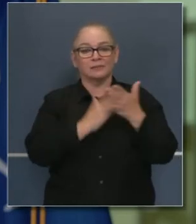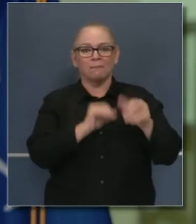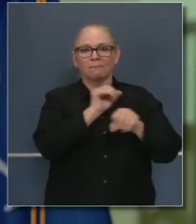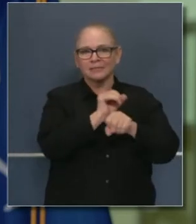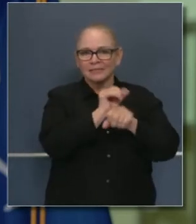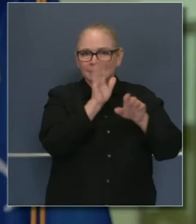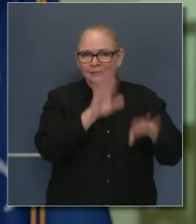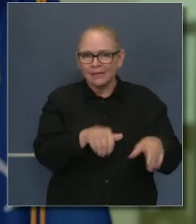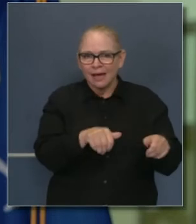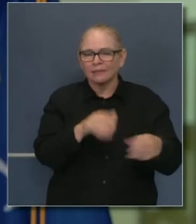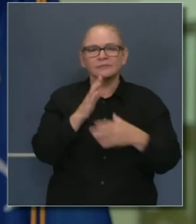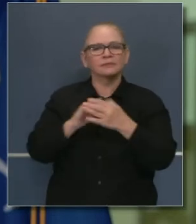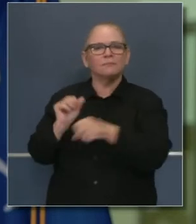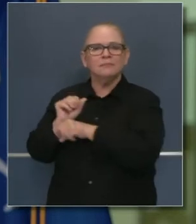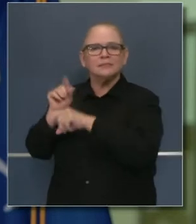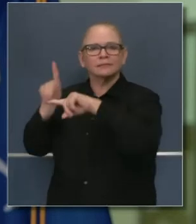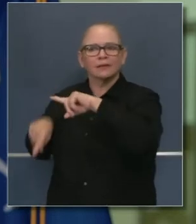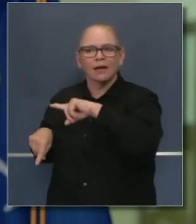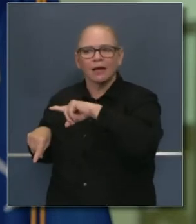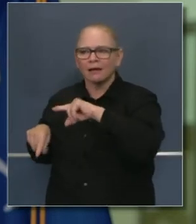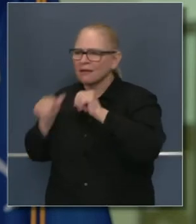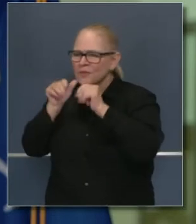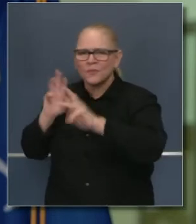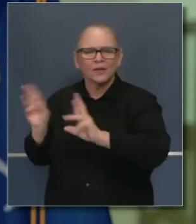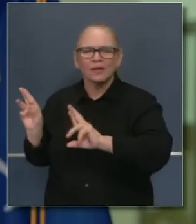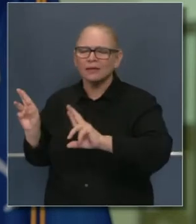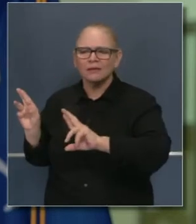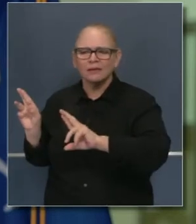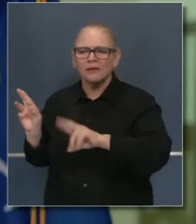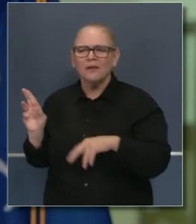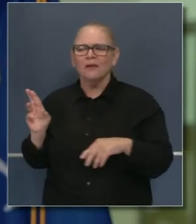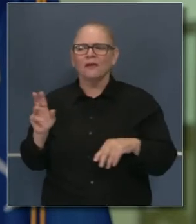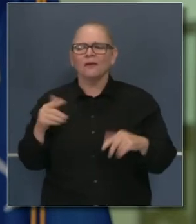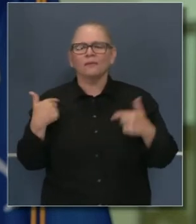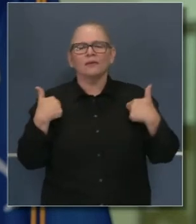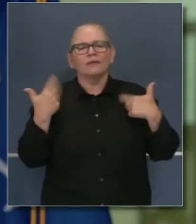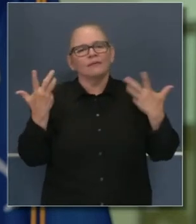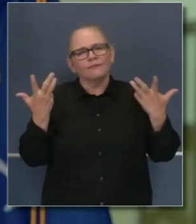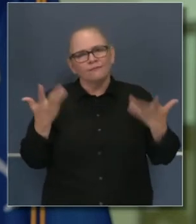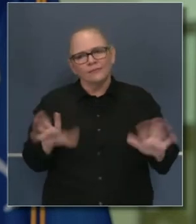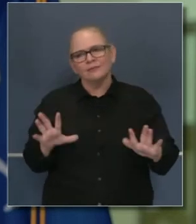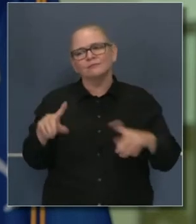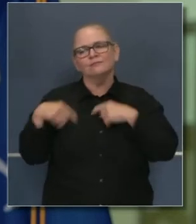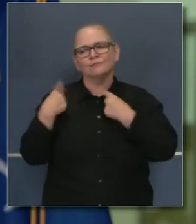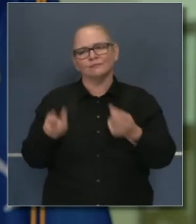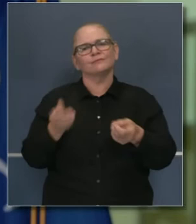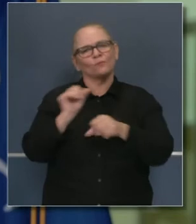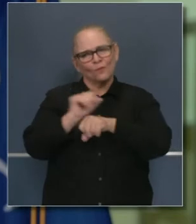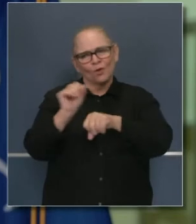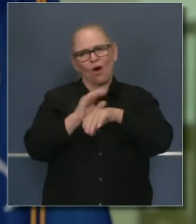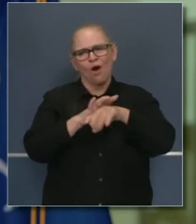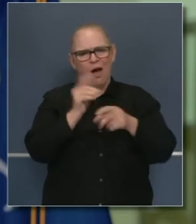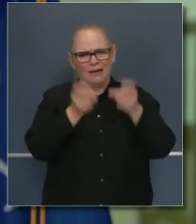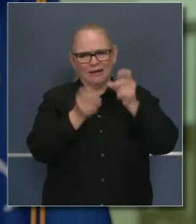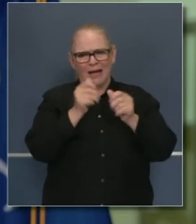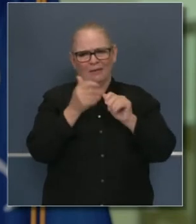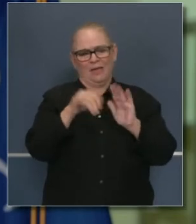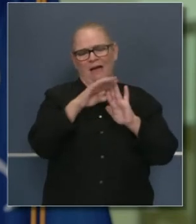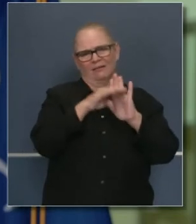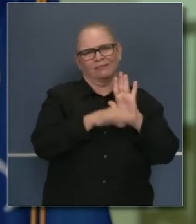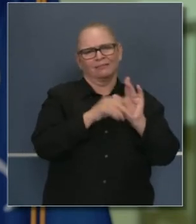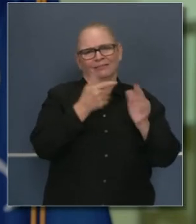sectores de negocio en el Estado. Hemos estado trabajando con propuestas, no solamente con nuestros